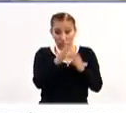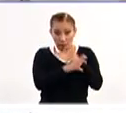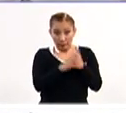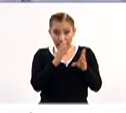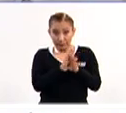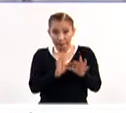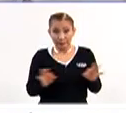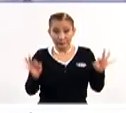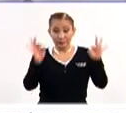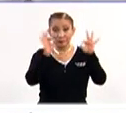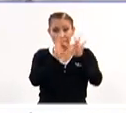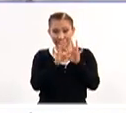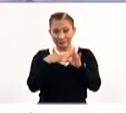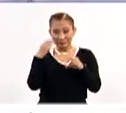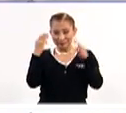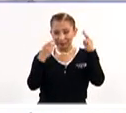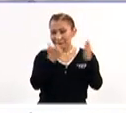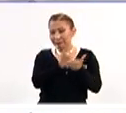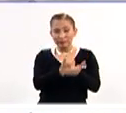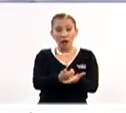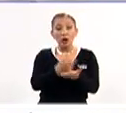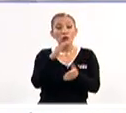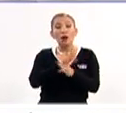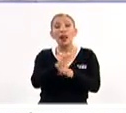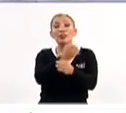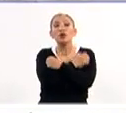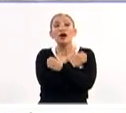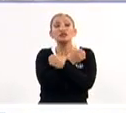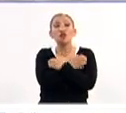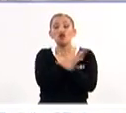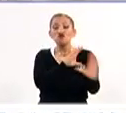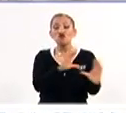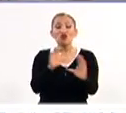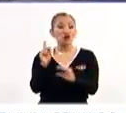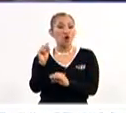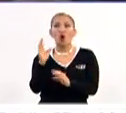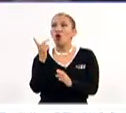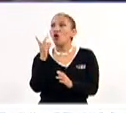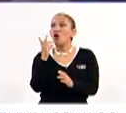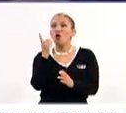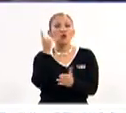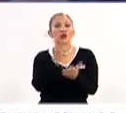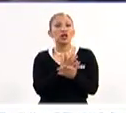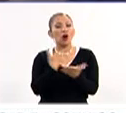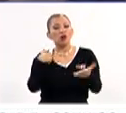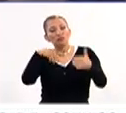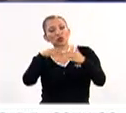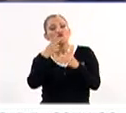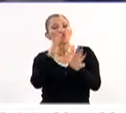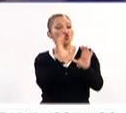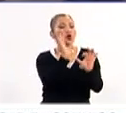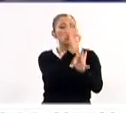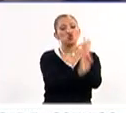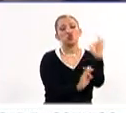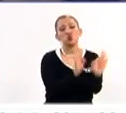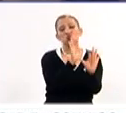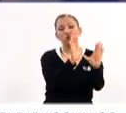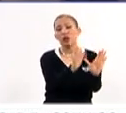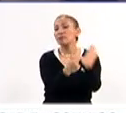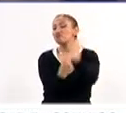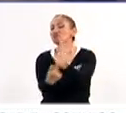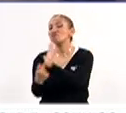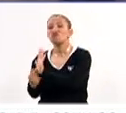importantes que han creado los museos es la parte educativa. Ya no nada más es conservo, protejo y muestro